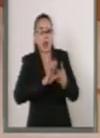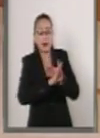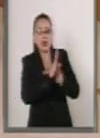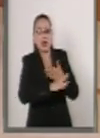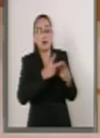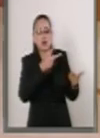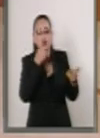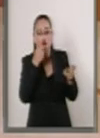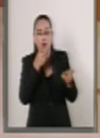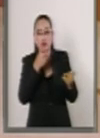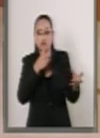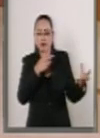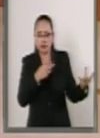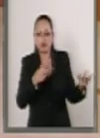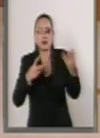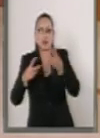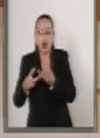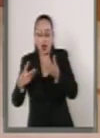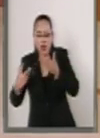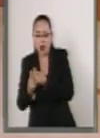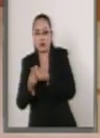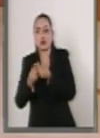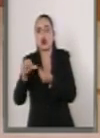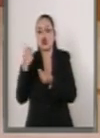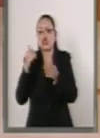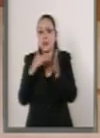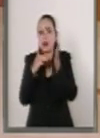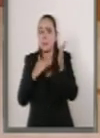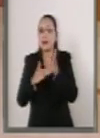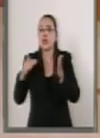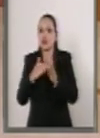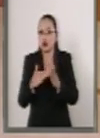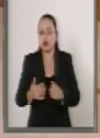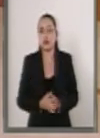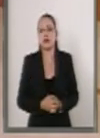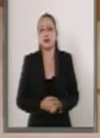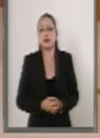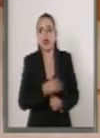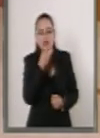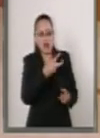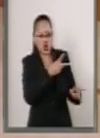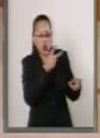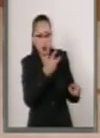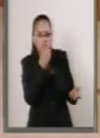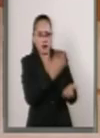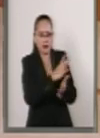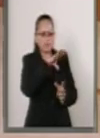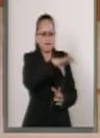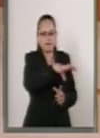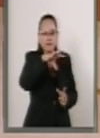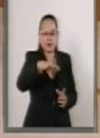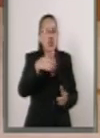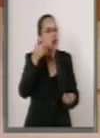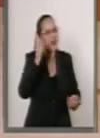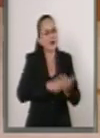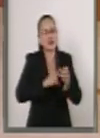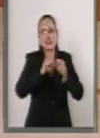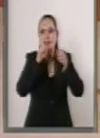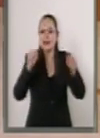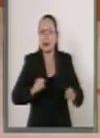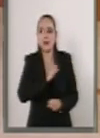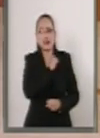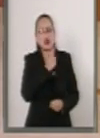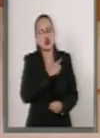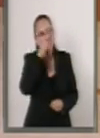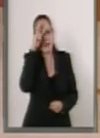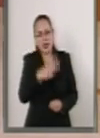11 mil millones le estamos sumando. Y el robo hormiga no es de un sector en especial, es de todo el sistema de salud mexicano.